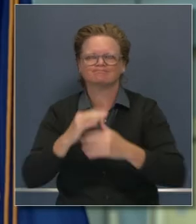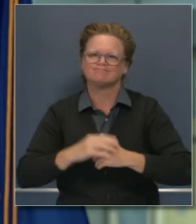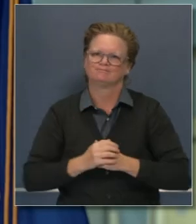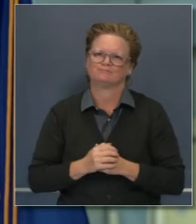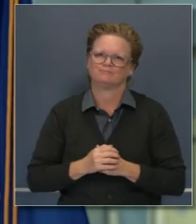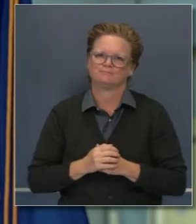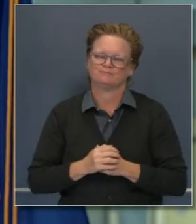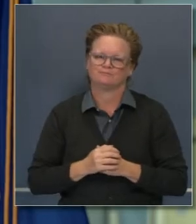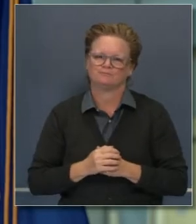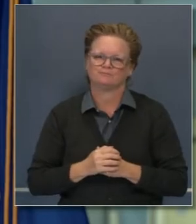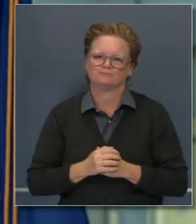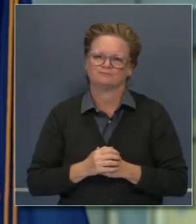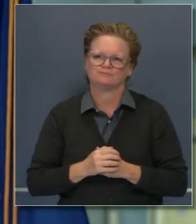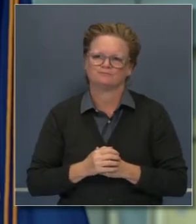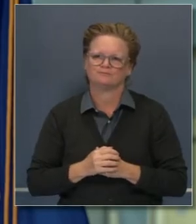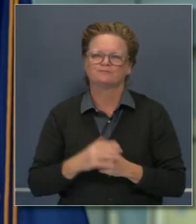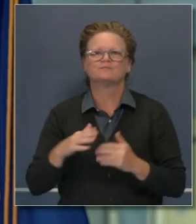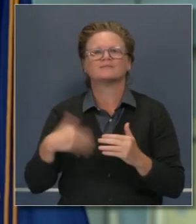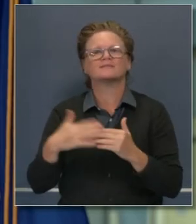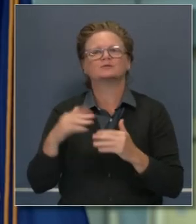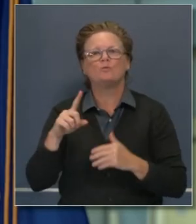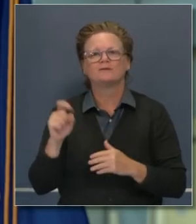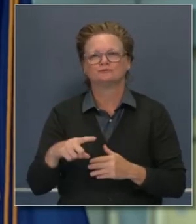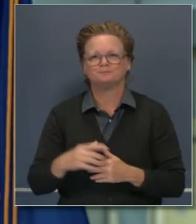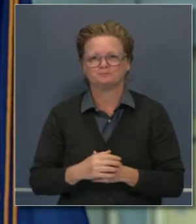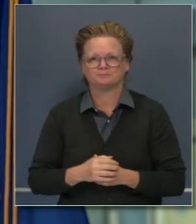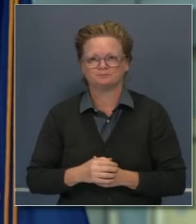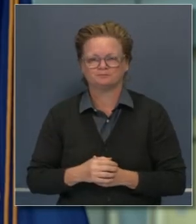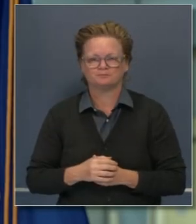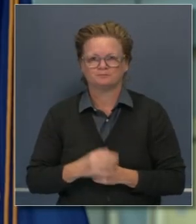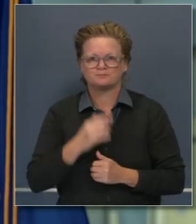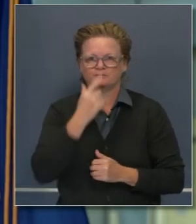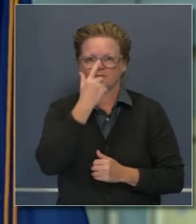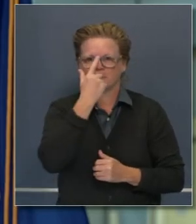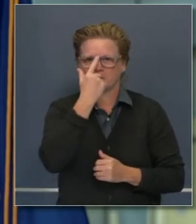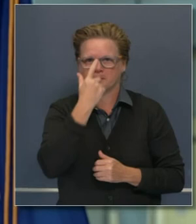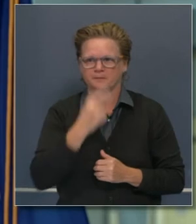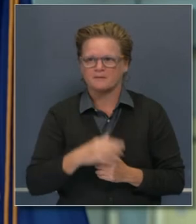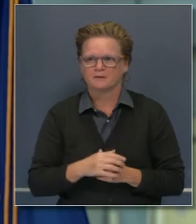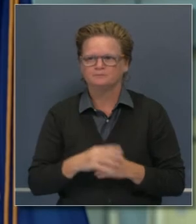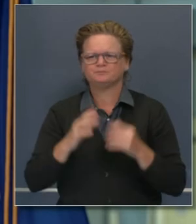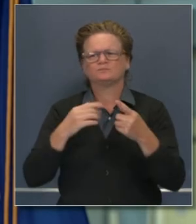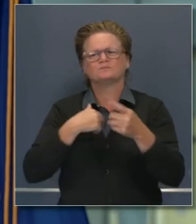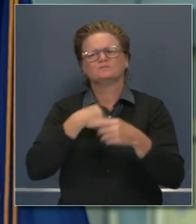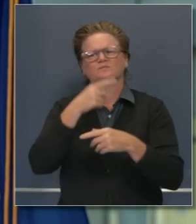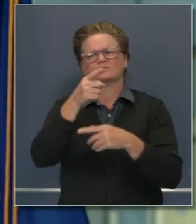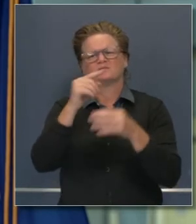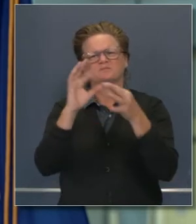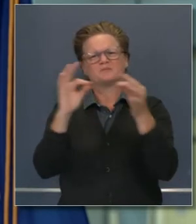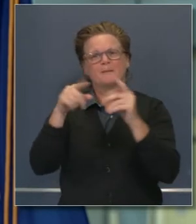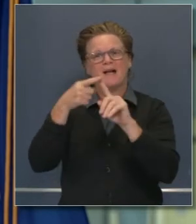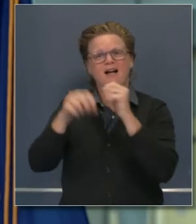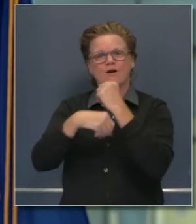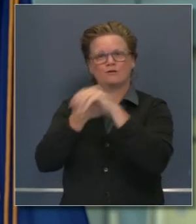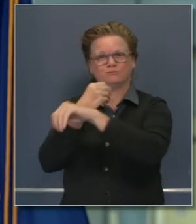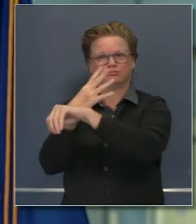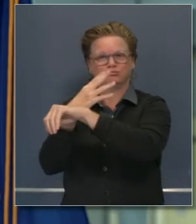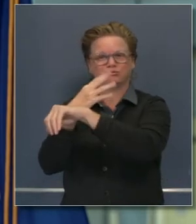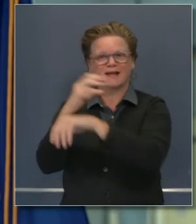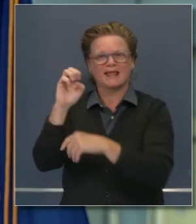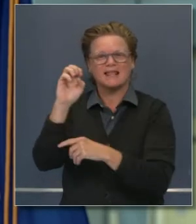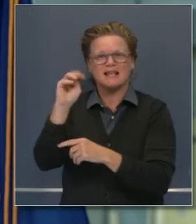Gracias. Gracias. En cuanto a las emisiones y el cambio